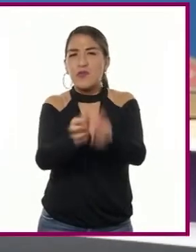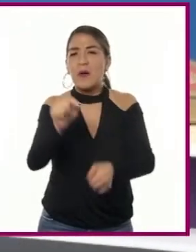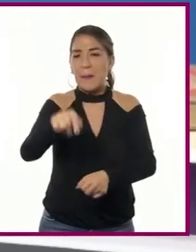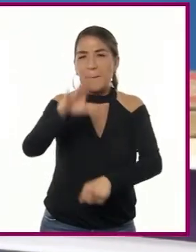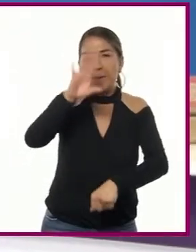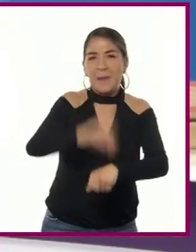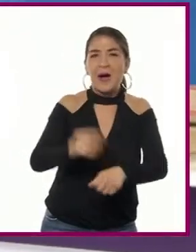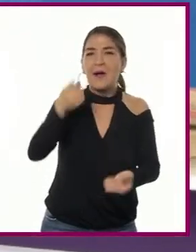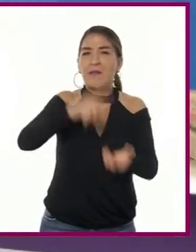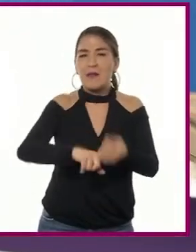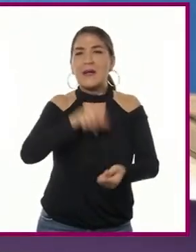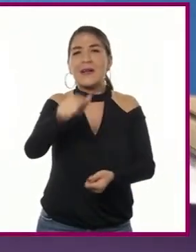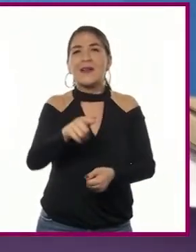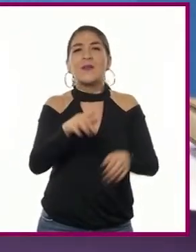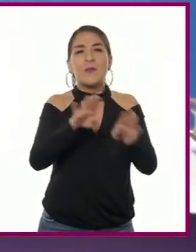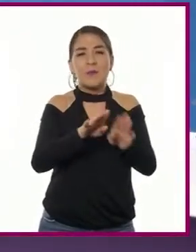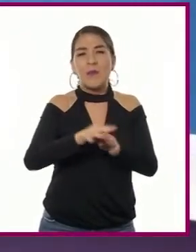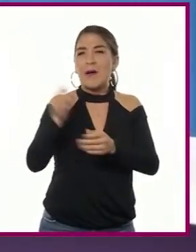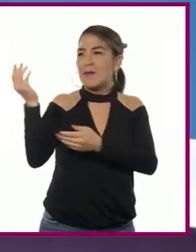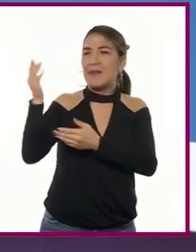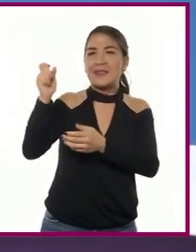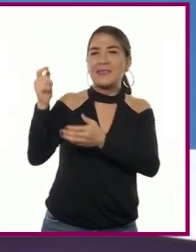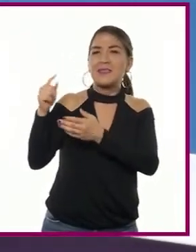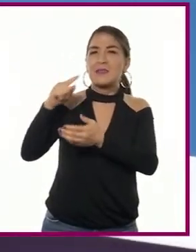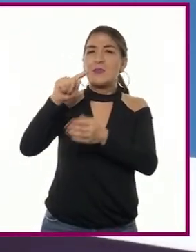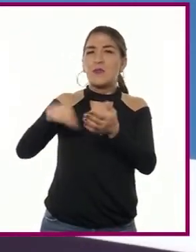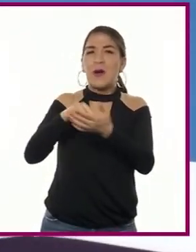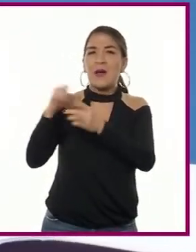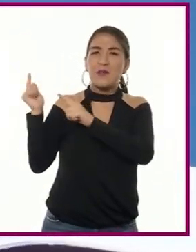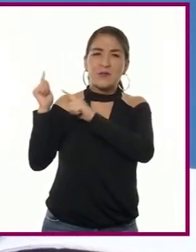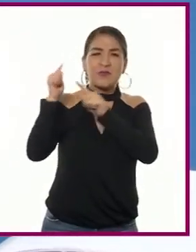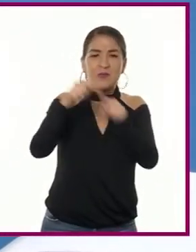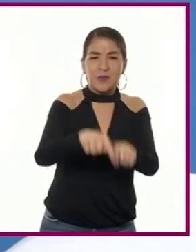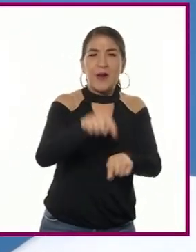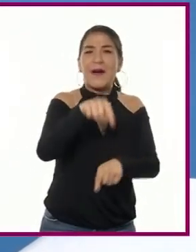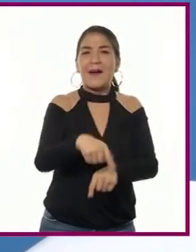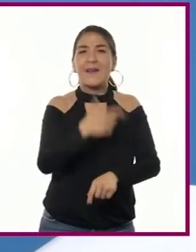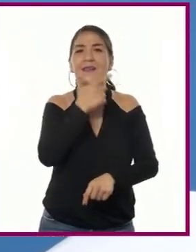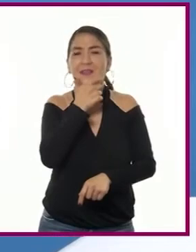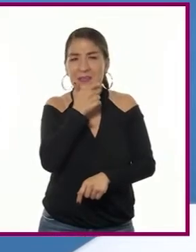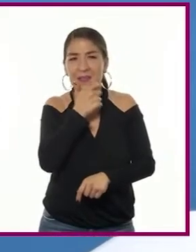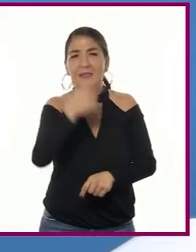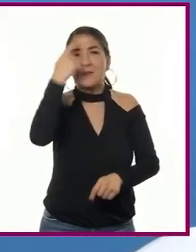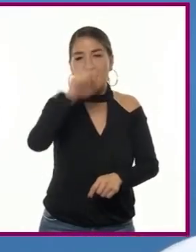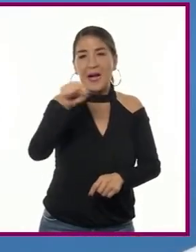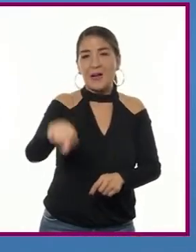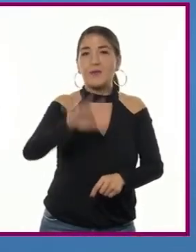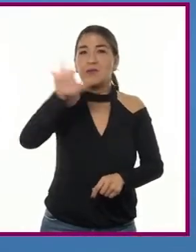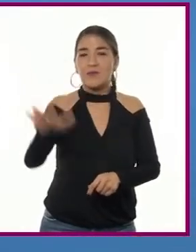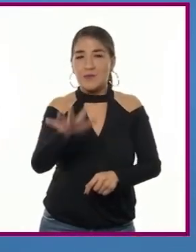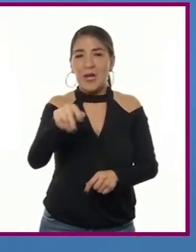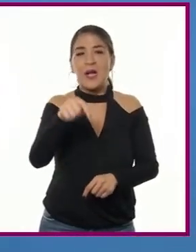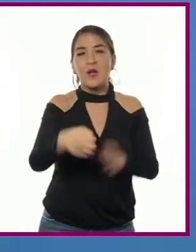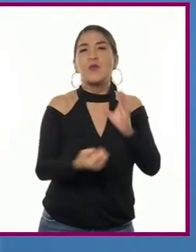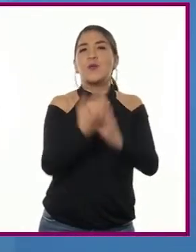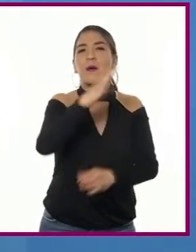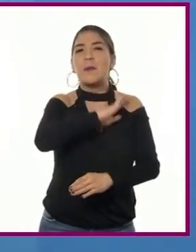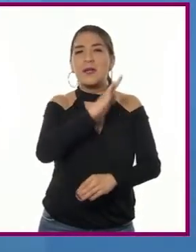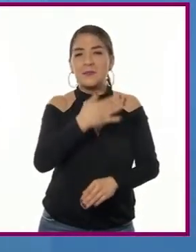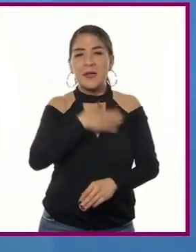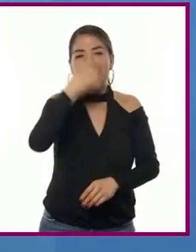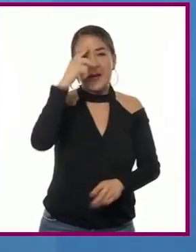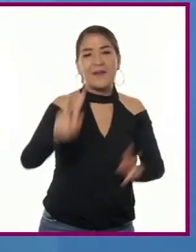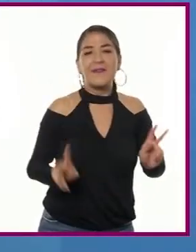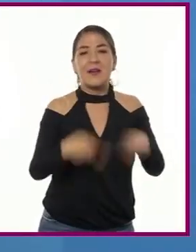a costas novohispanas, con lo cual legalmente los ingleses pudieron introducir sus productos en la nueva España. El sistema de